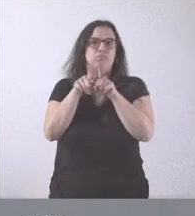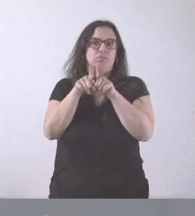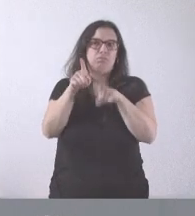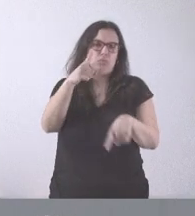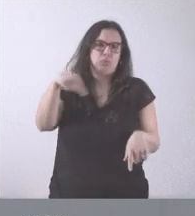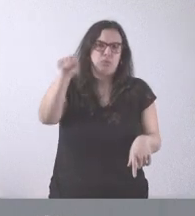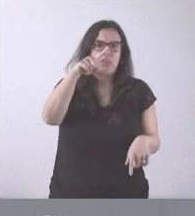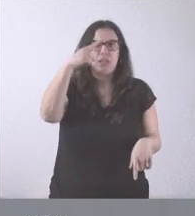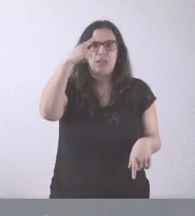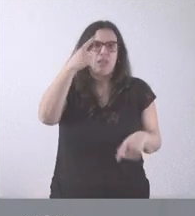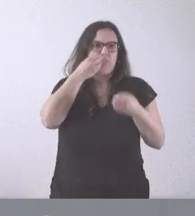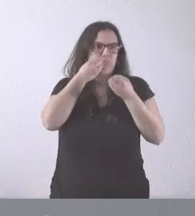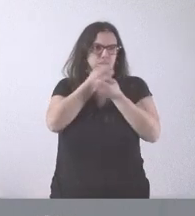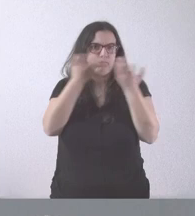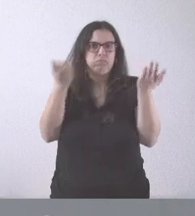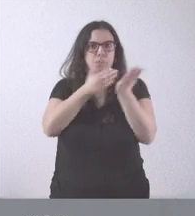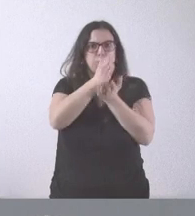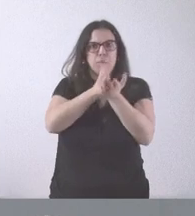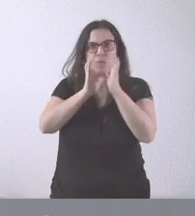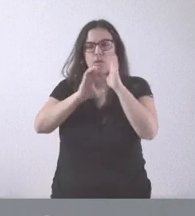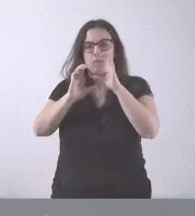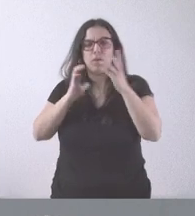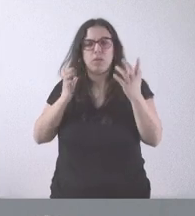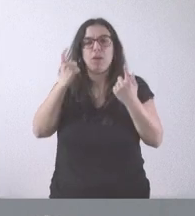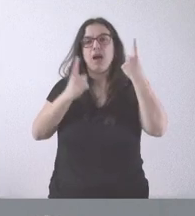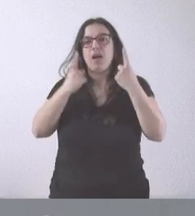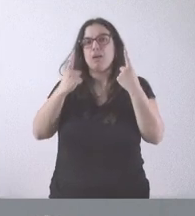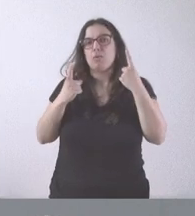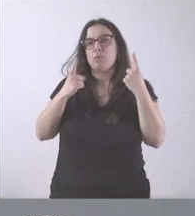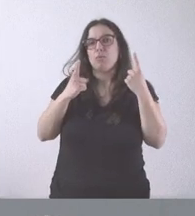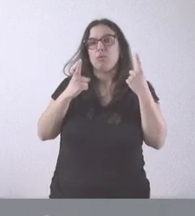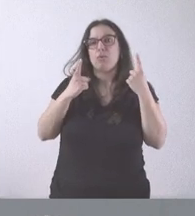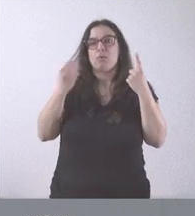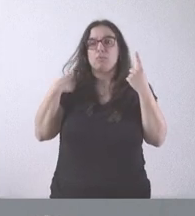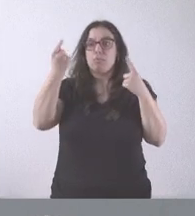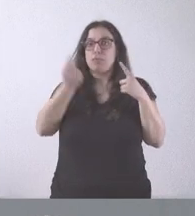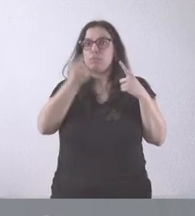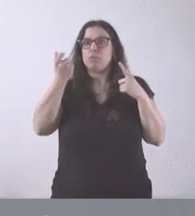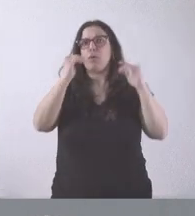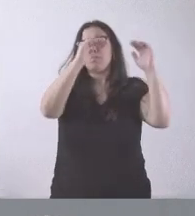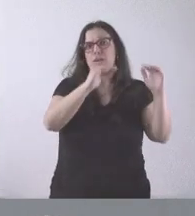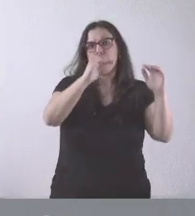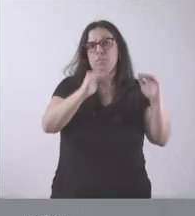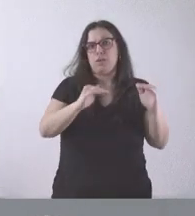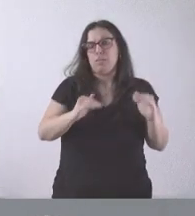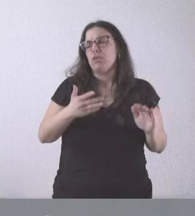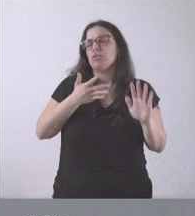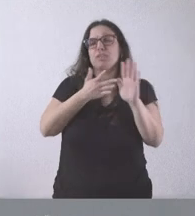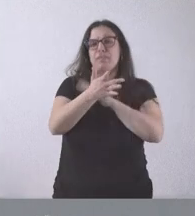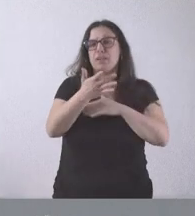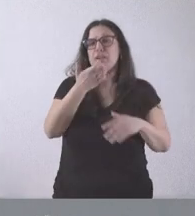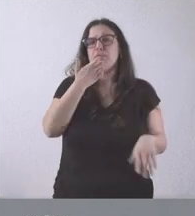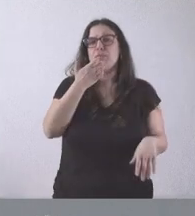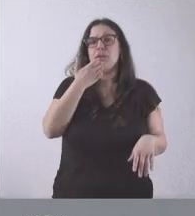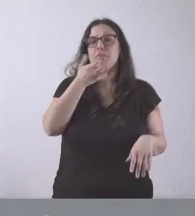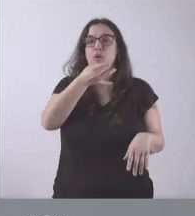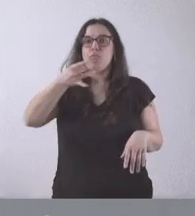recogido en los medios de comunicación, hay algunos factores que tiran hacia abajo de las cantidades del presupuesto. Básicamente, que hemos reducido la tercera parte el nivel